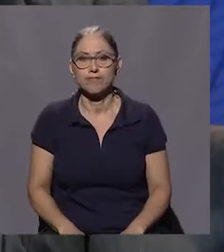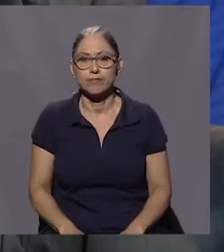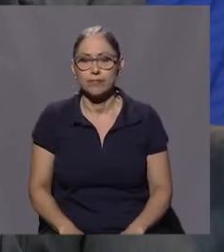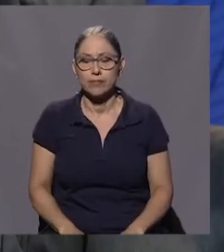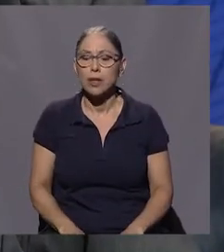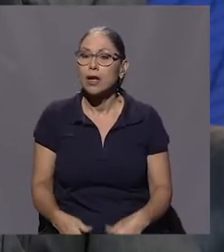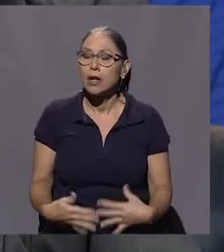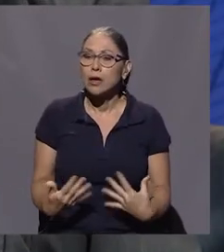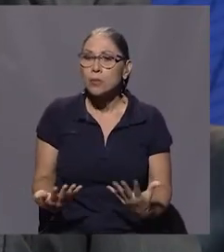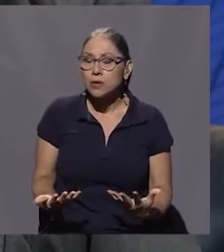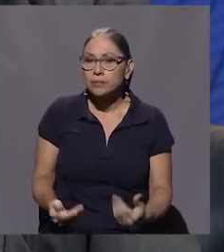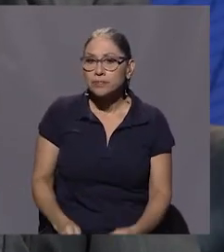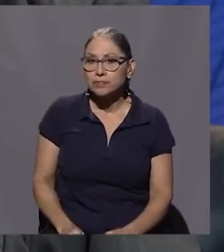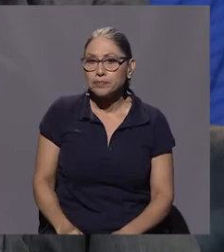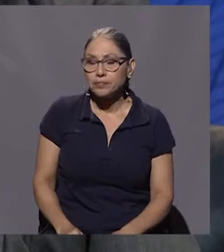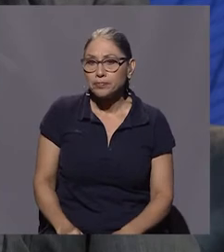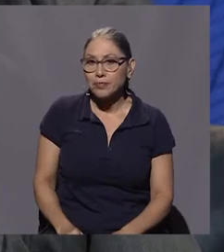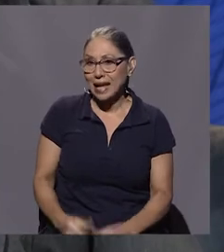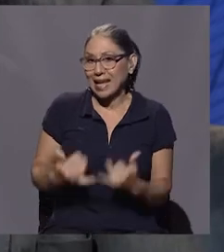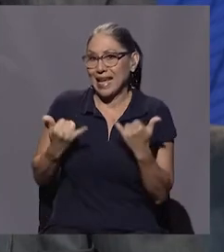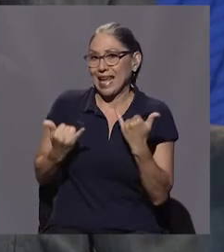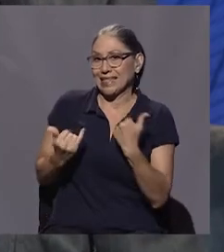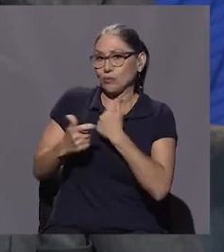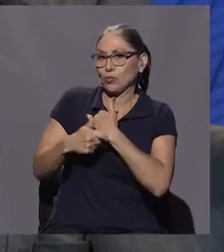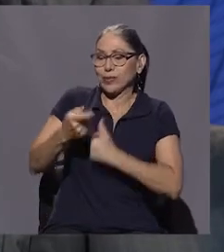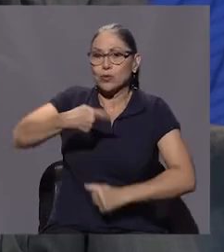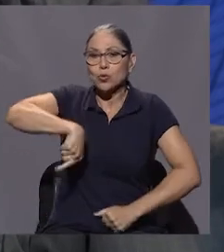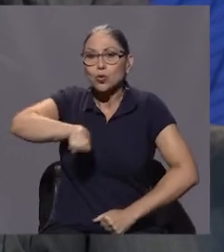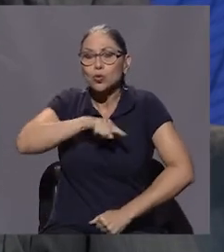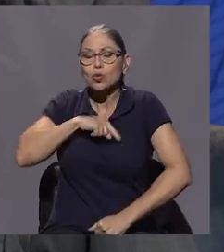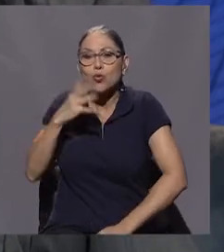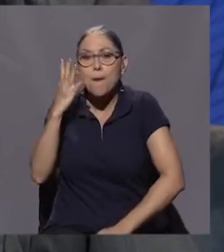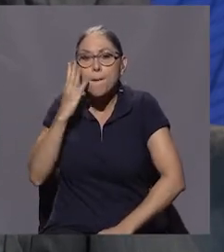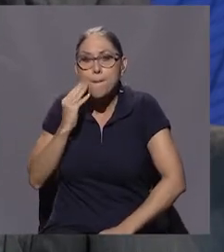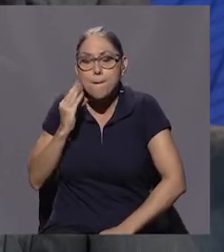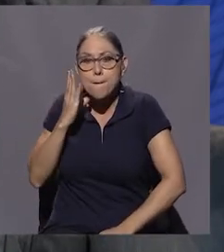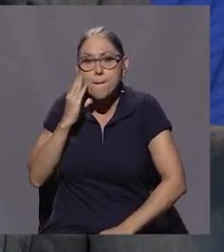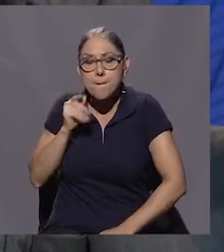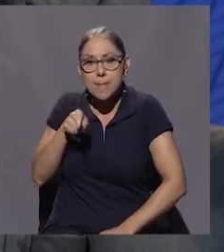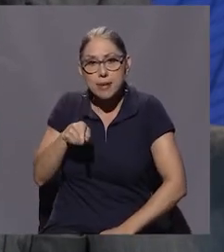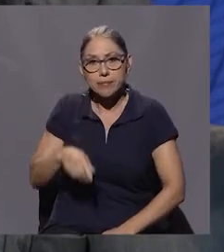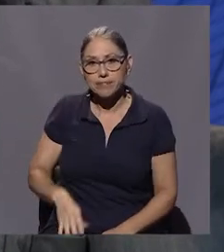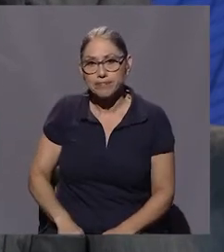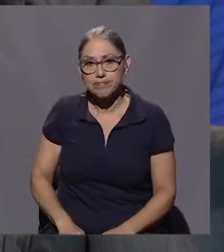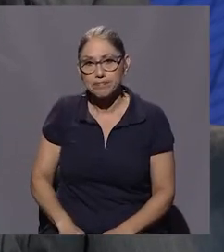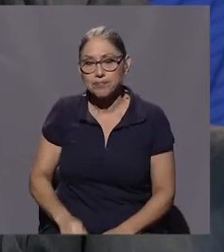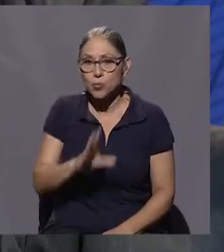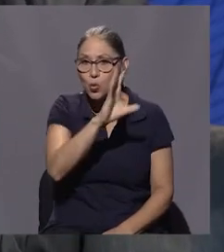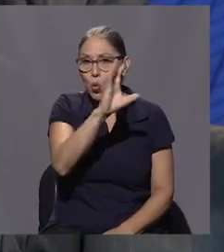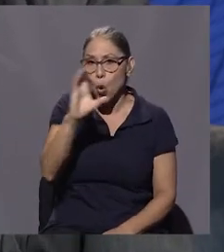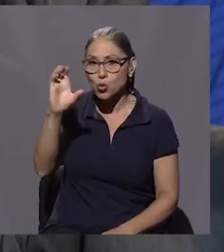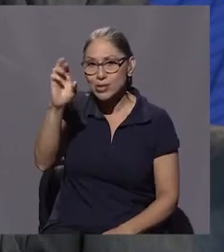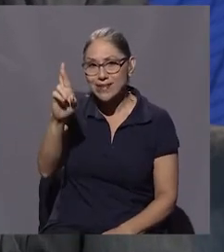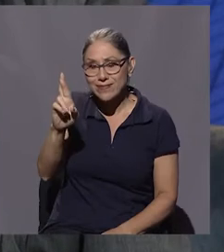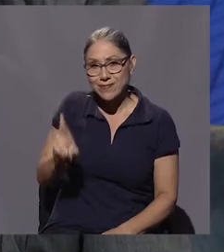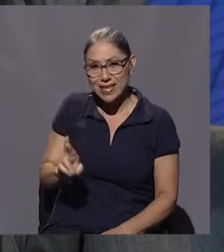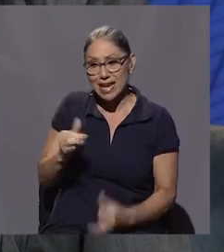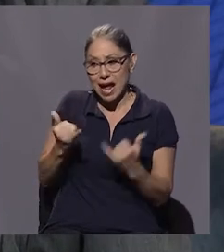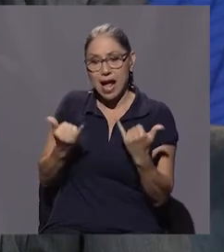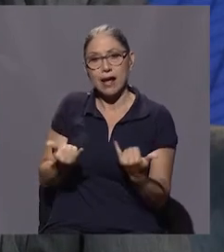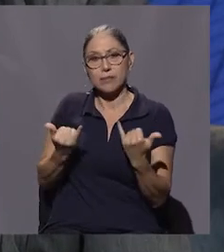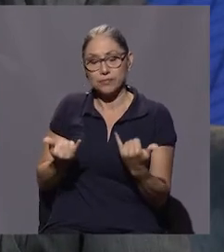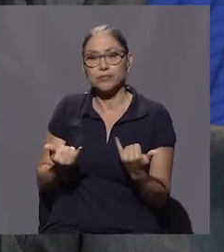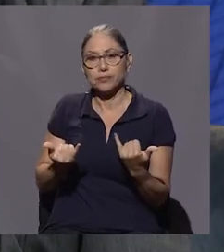precisamente en este momento estamos viviendo esa circunstancia. Costa Rica está